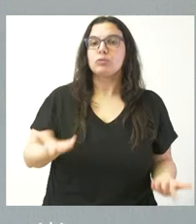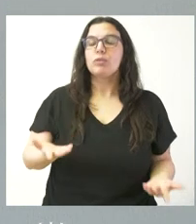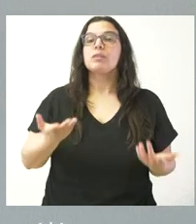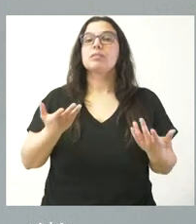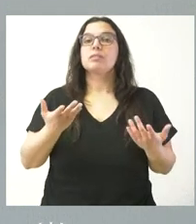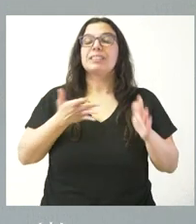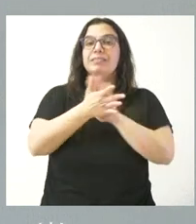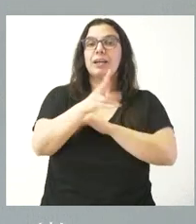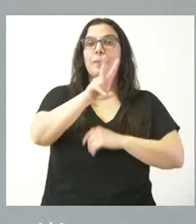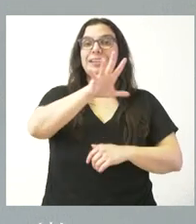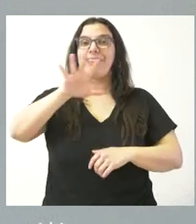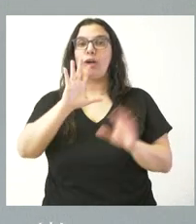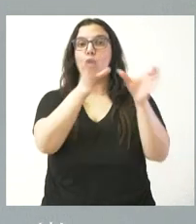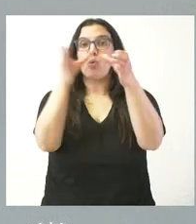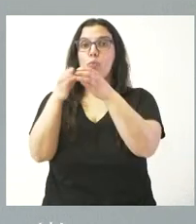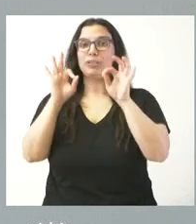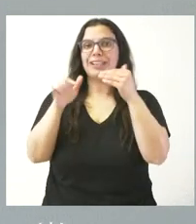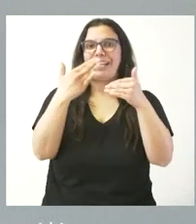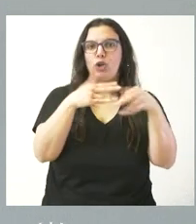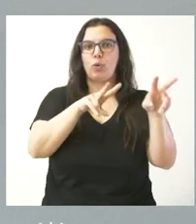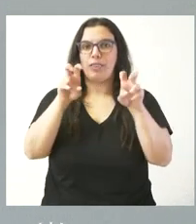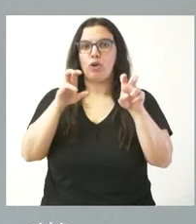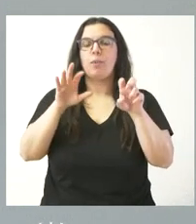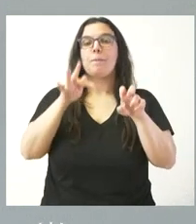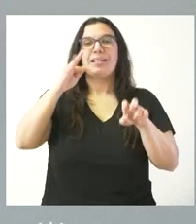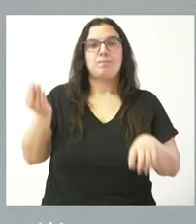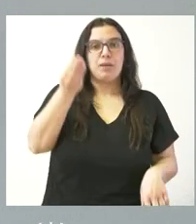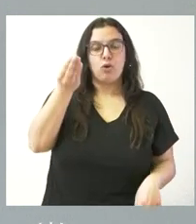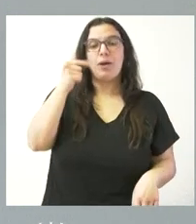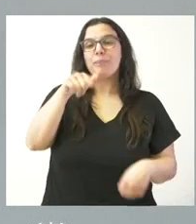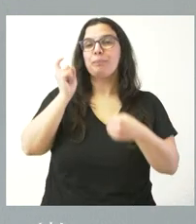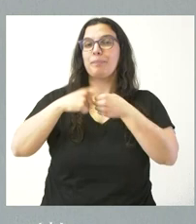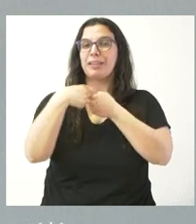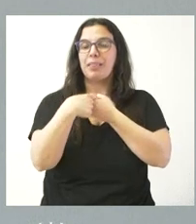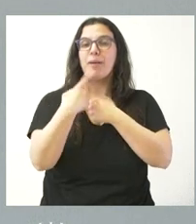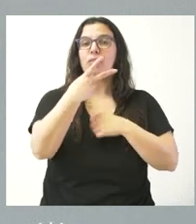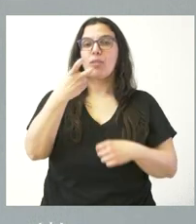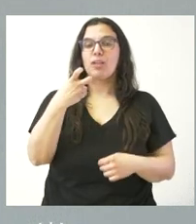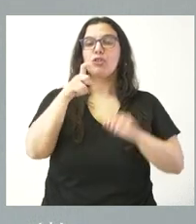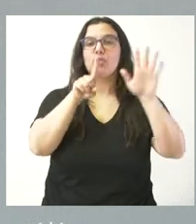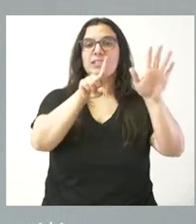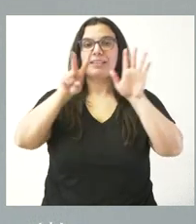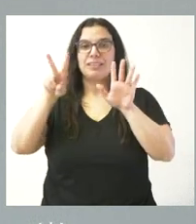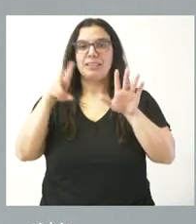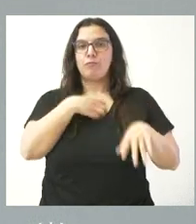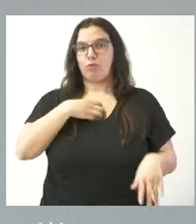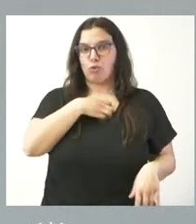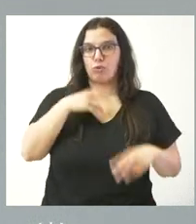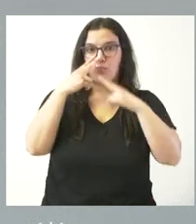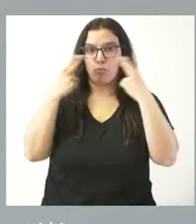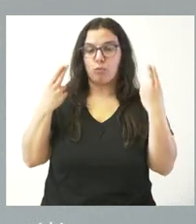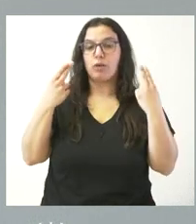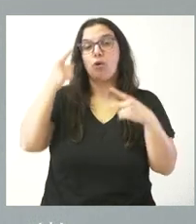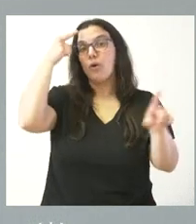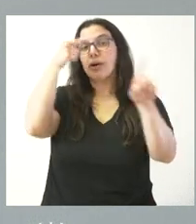25 grupos de innovación y mejora en los que han participado 267 empleados públicos, cuyo objetivo